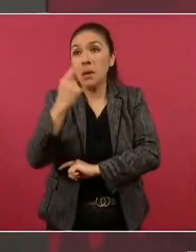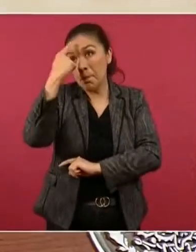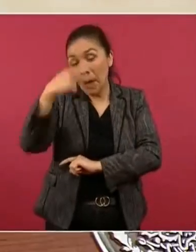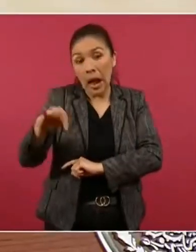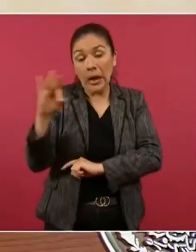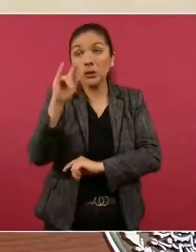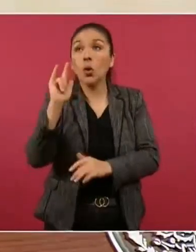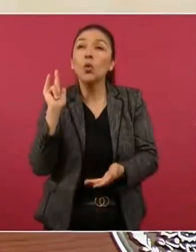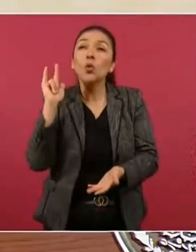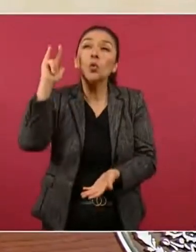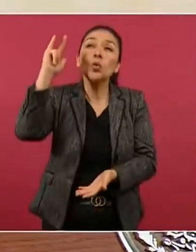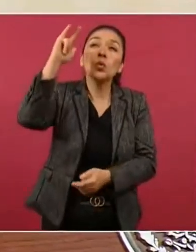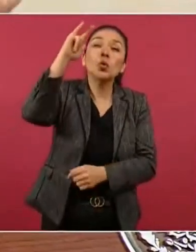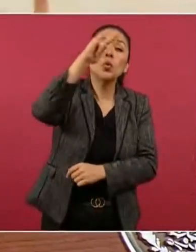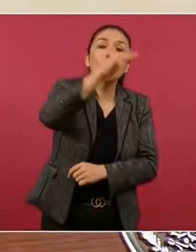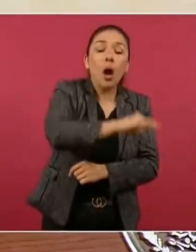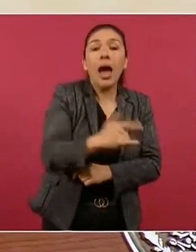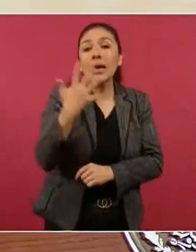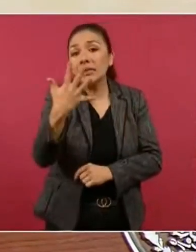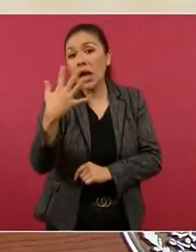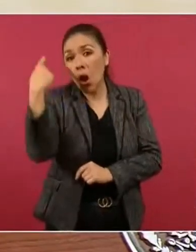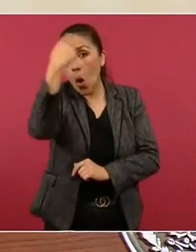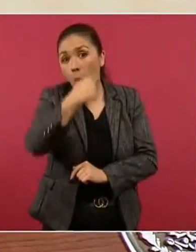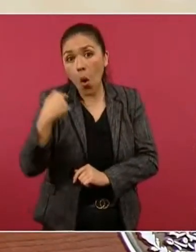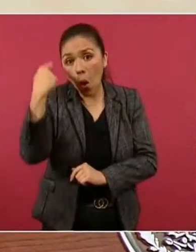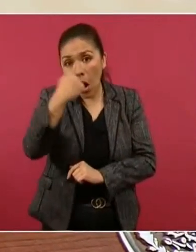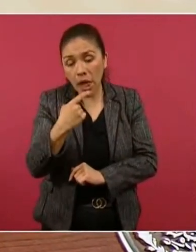cinco horas,